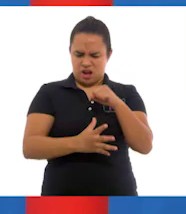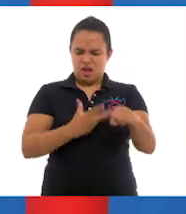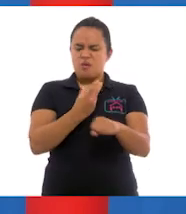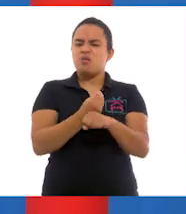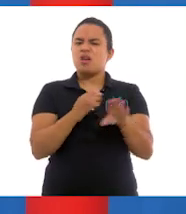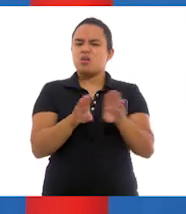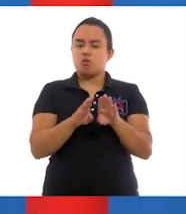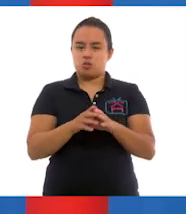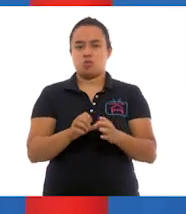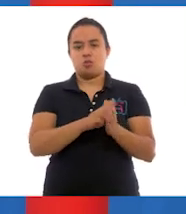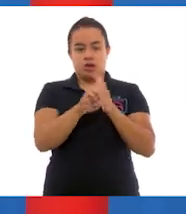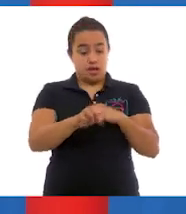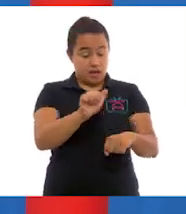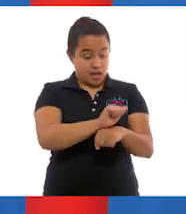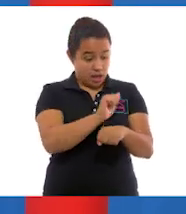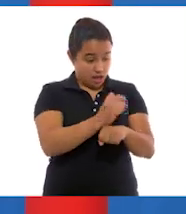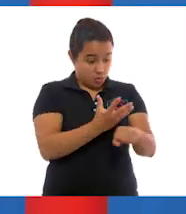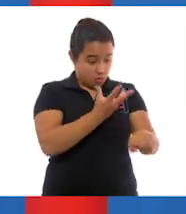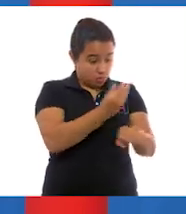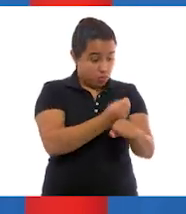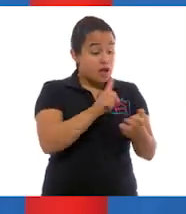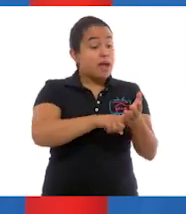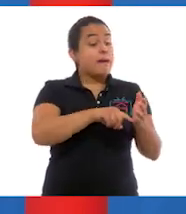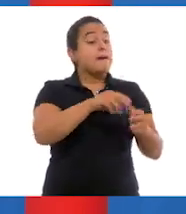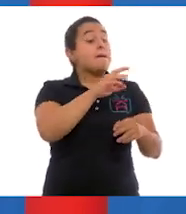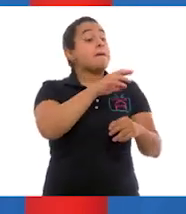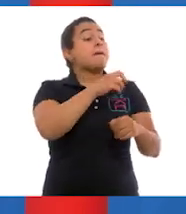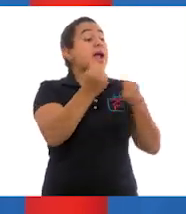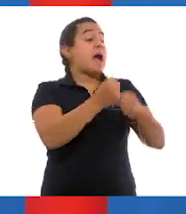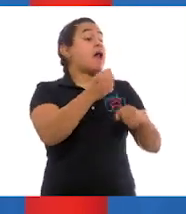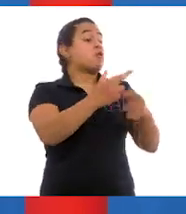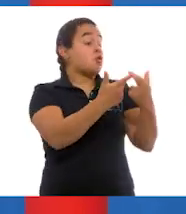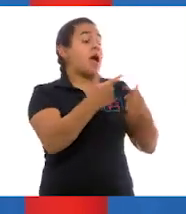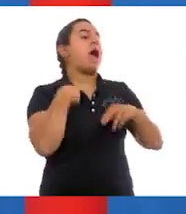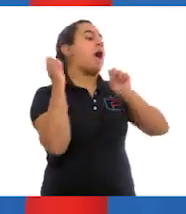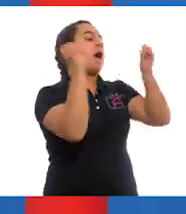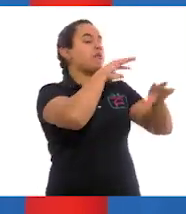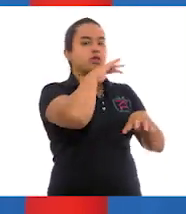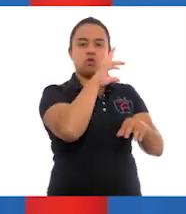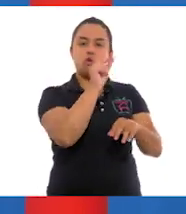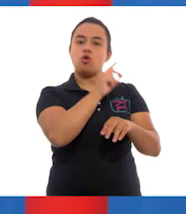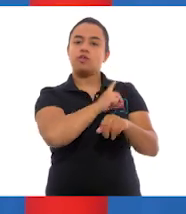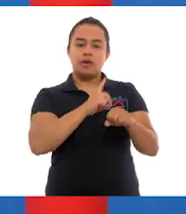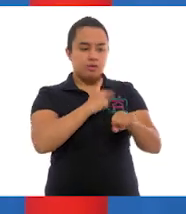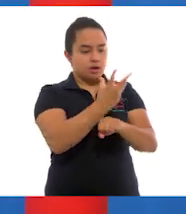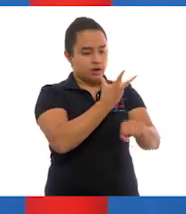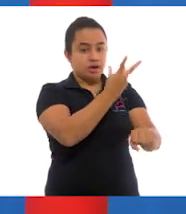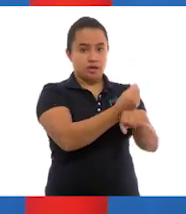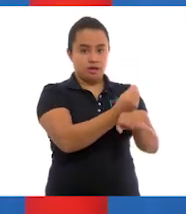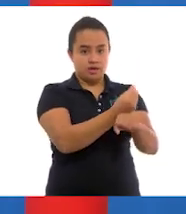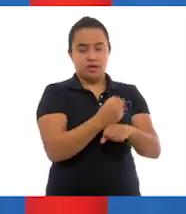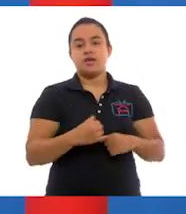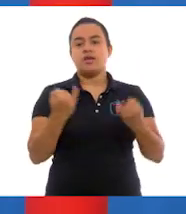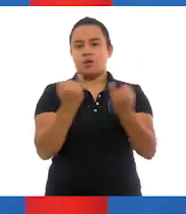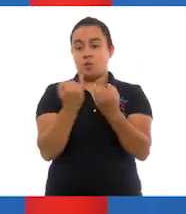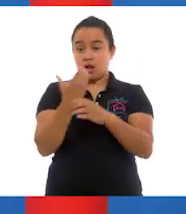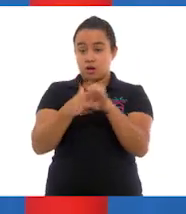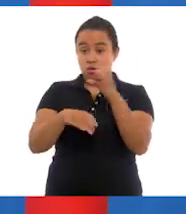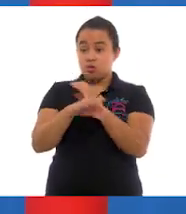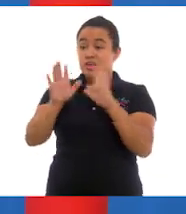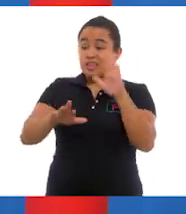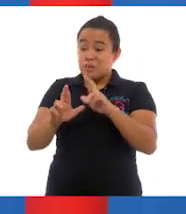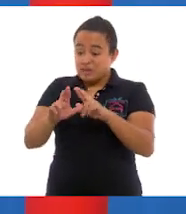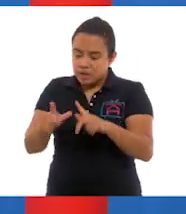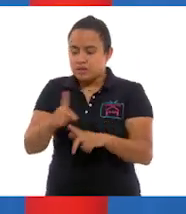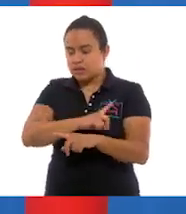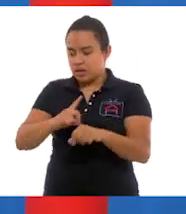Reparar un auto que se descompone no se desecha, se repara. Este mismo principio debería regir en el resto de las cosas que se averían.